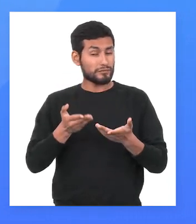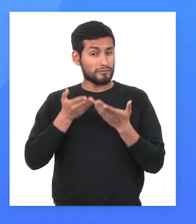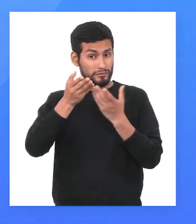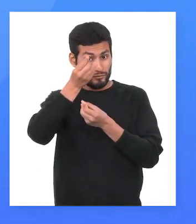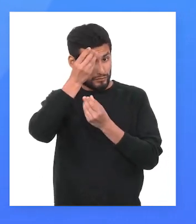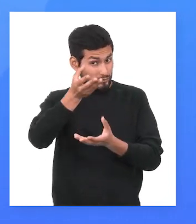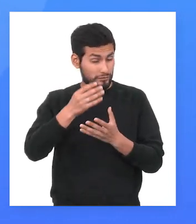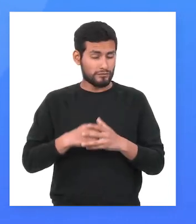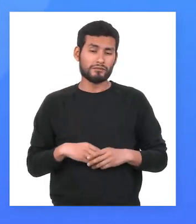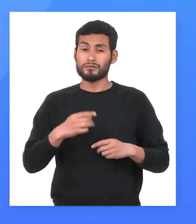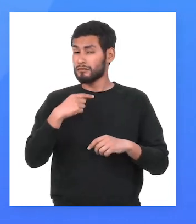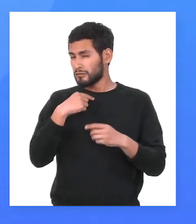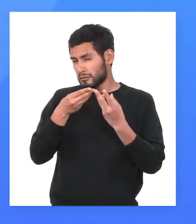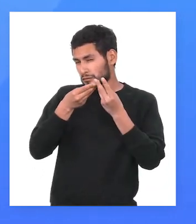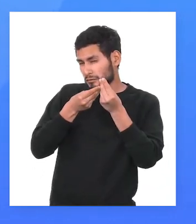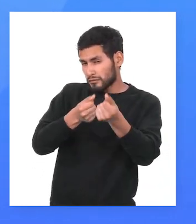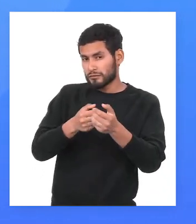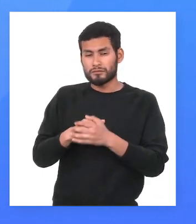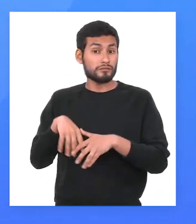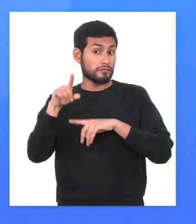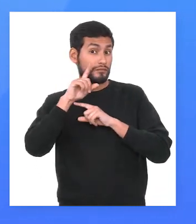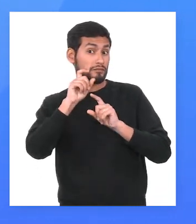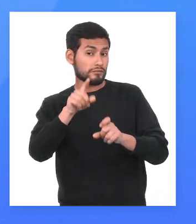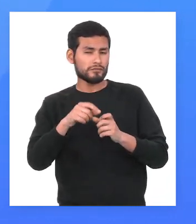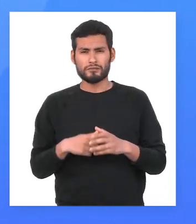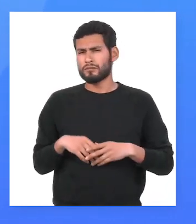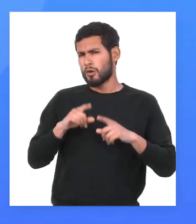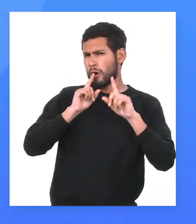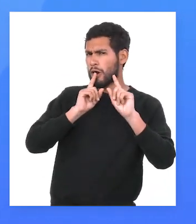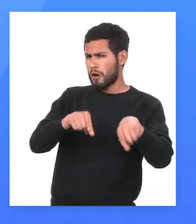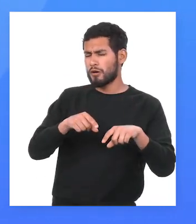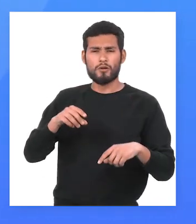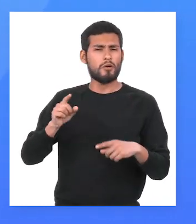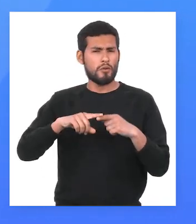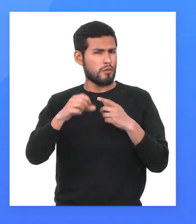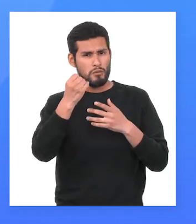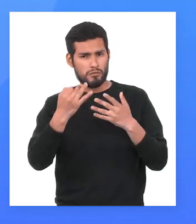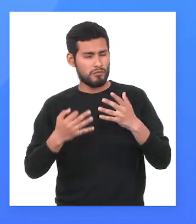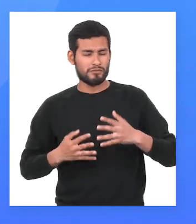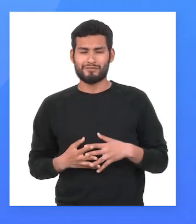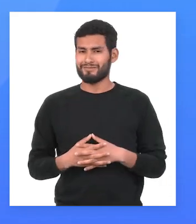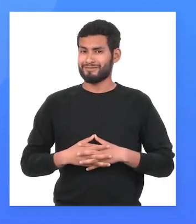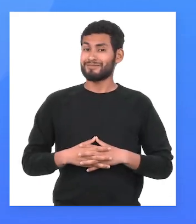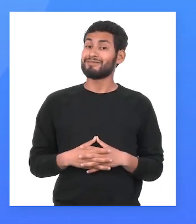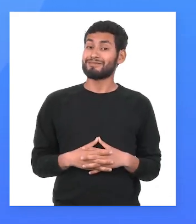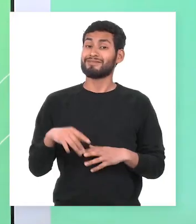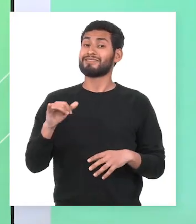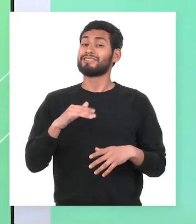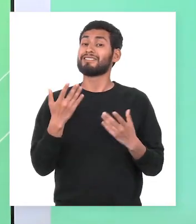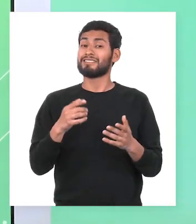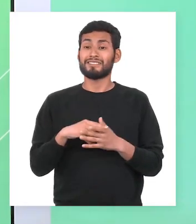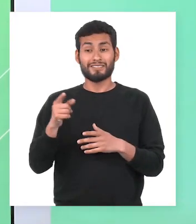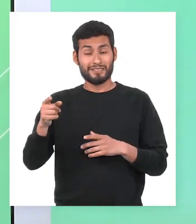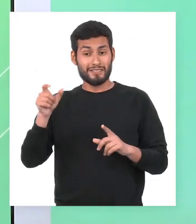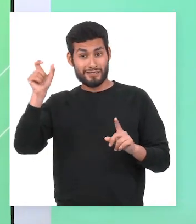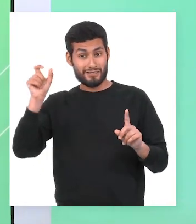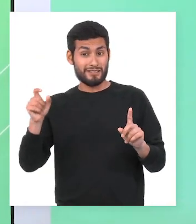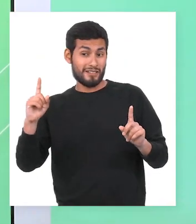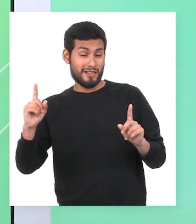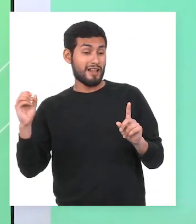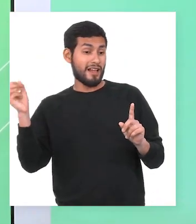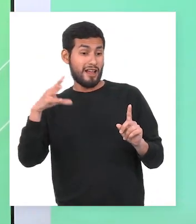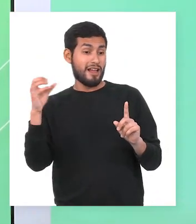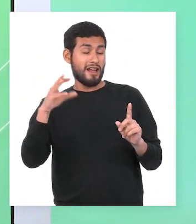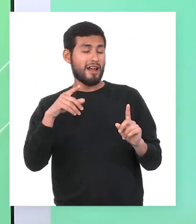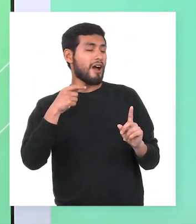desea ofrecer información, convencer, preguntar, mover a la acción, etc. Incluso esa intención por